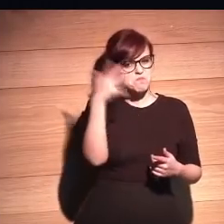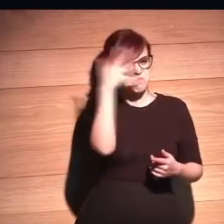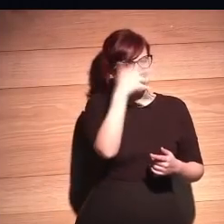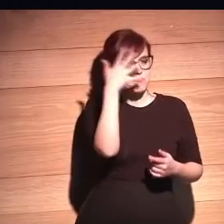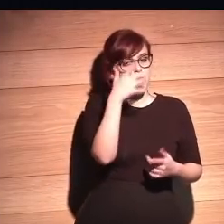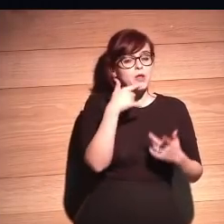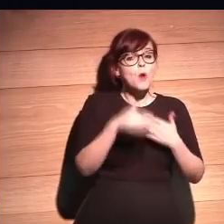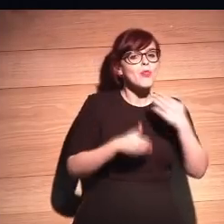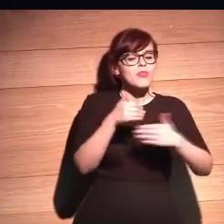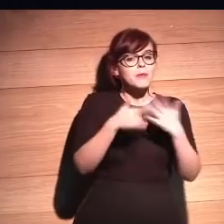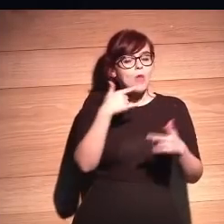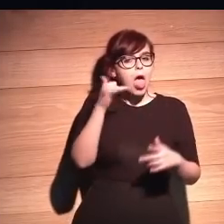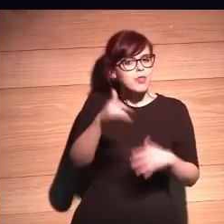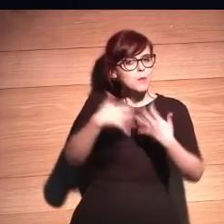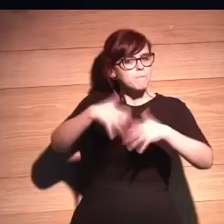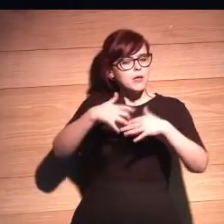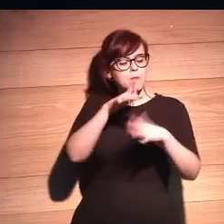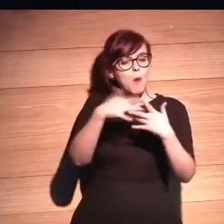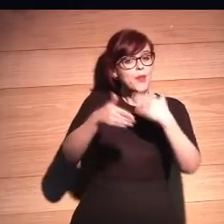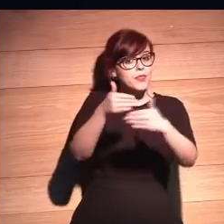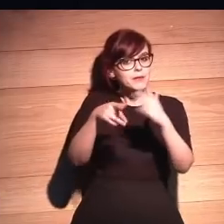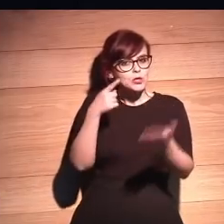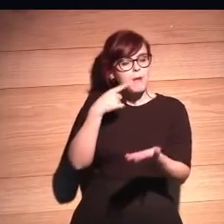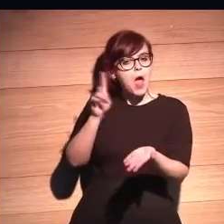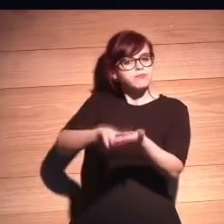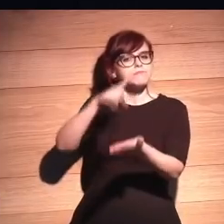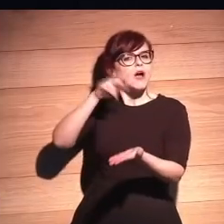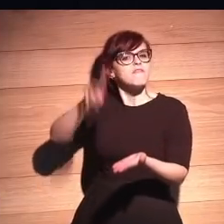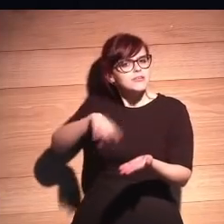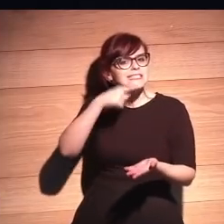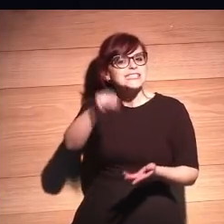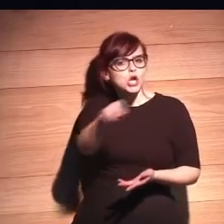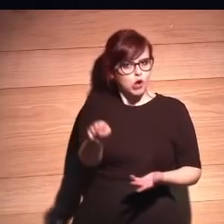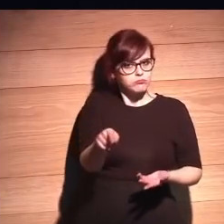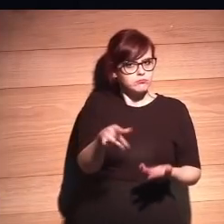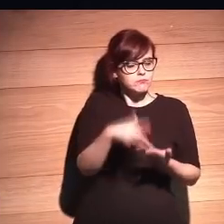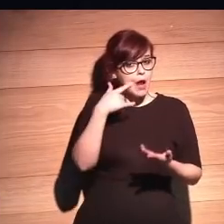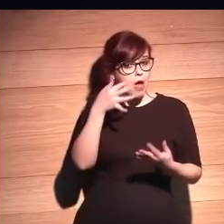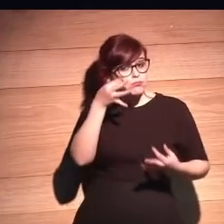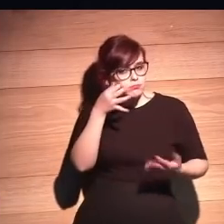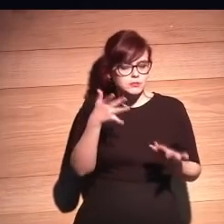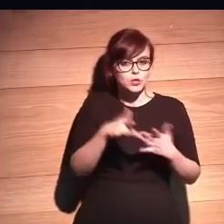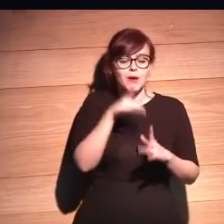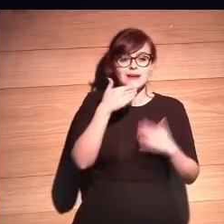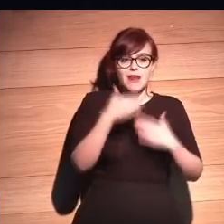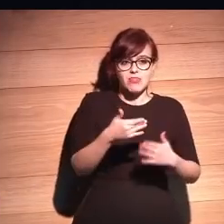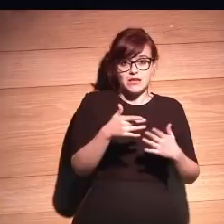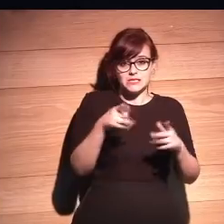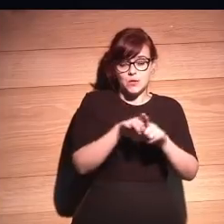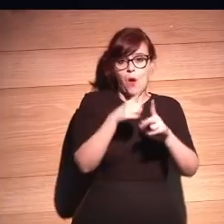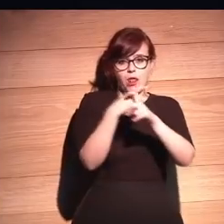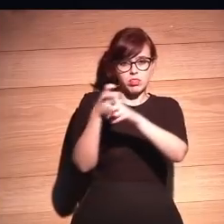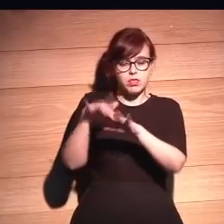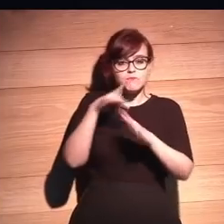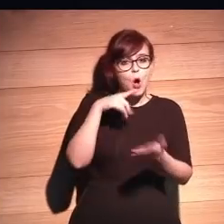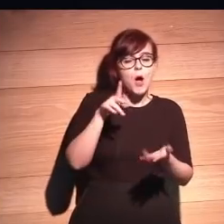creo y tengo un procedimiento para autenticarlo, para saber qué es verdad o qué es él. Eso nos lo permite en la criptografía actual, tenemos